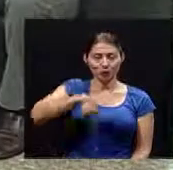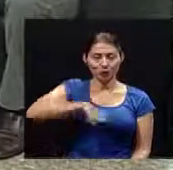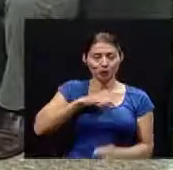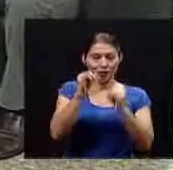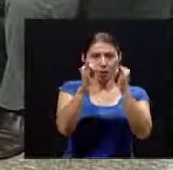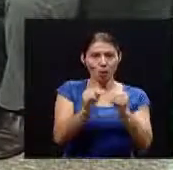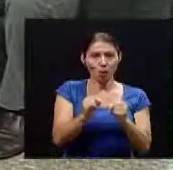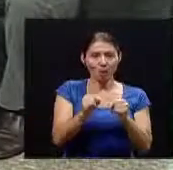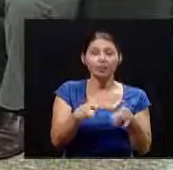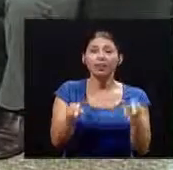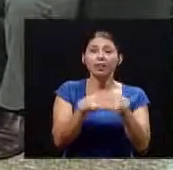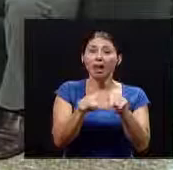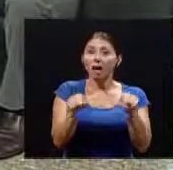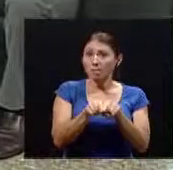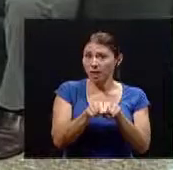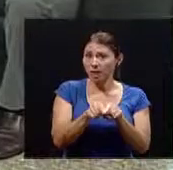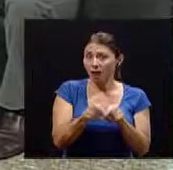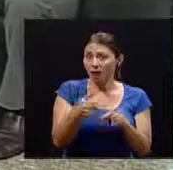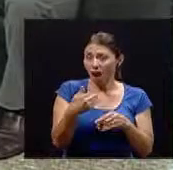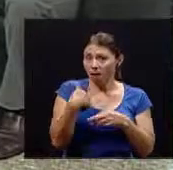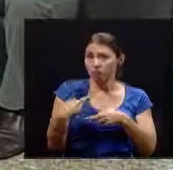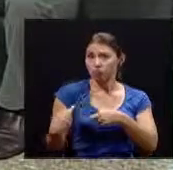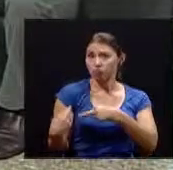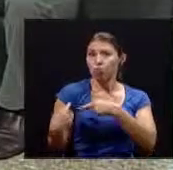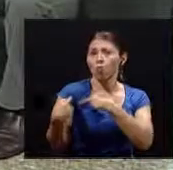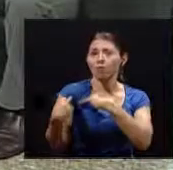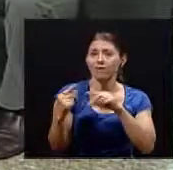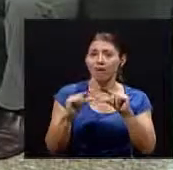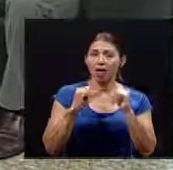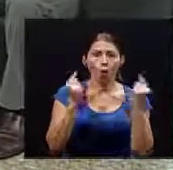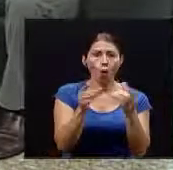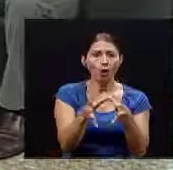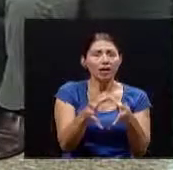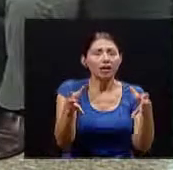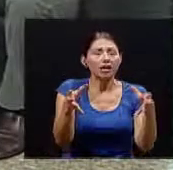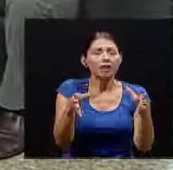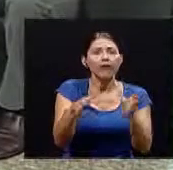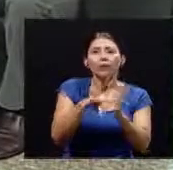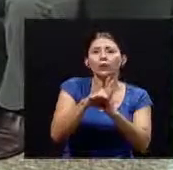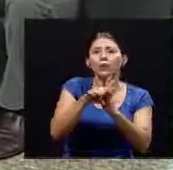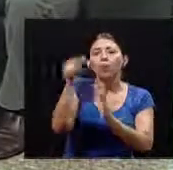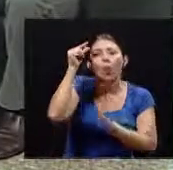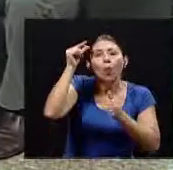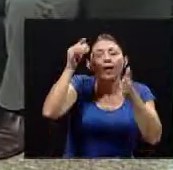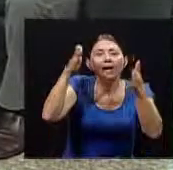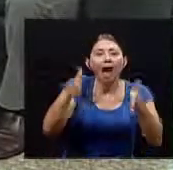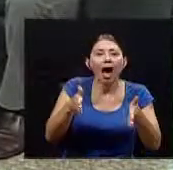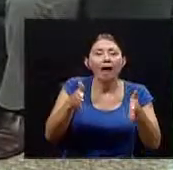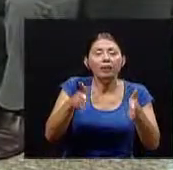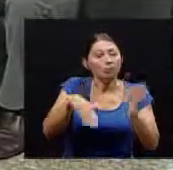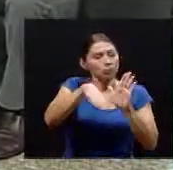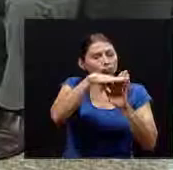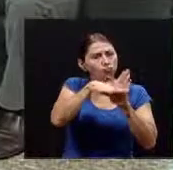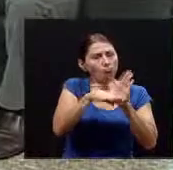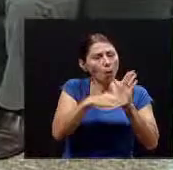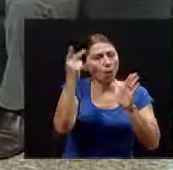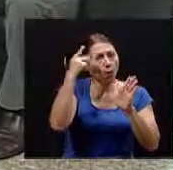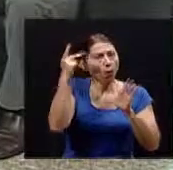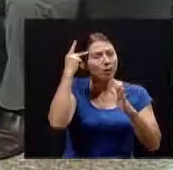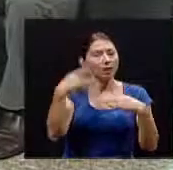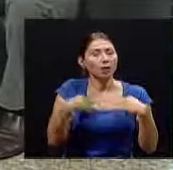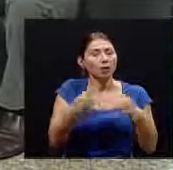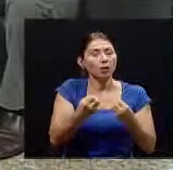también algún tipo de responsabilidad colectiva nuestra a nivel de los gobernantes que elegimos de las políticas de salud pública que se